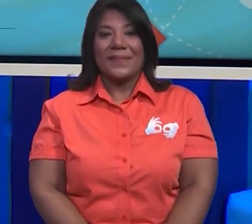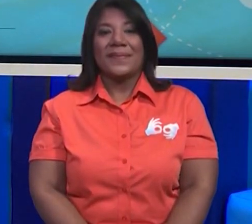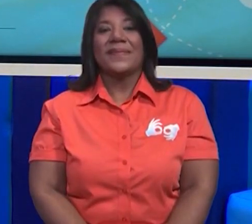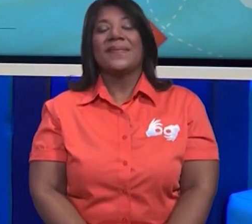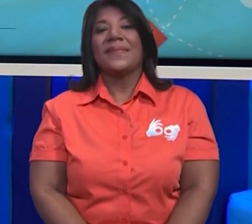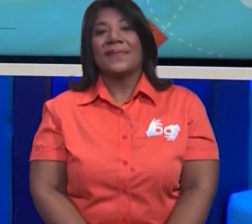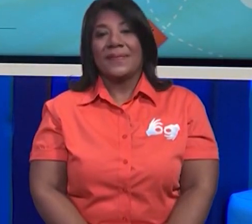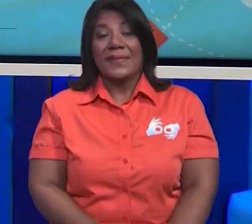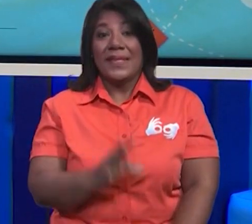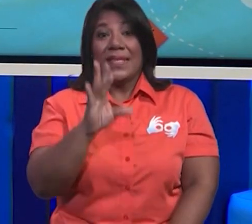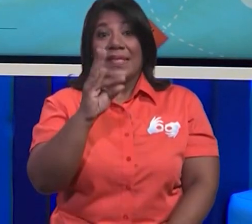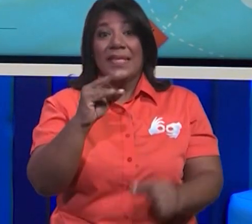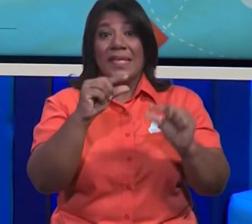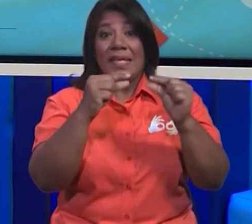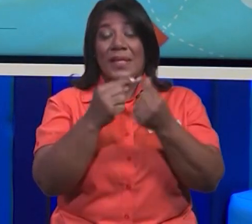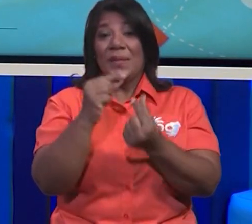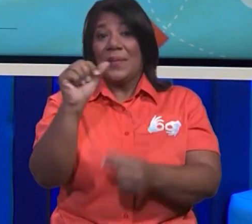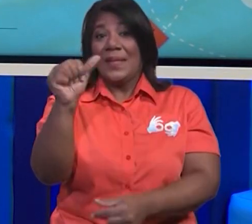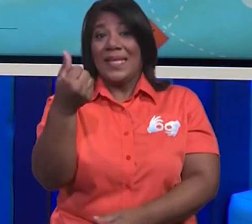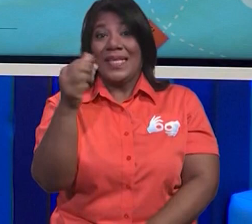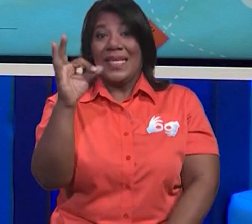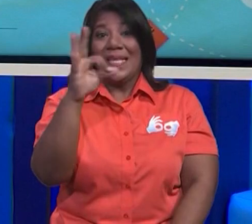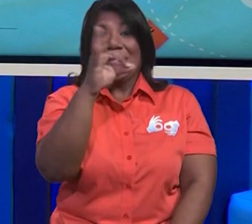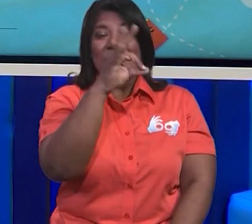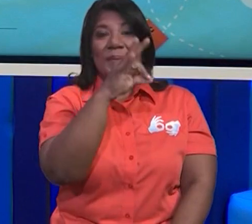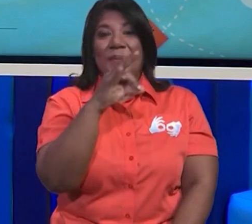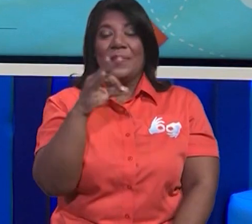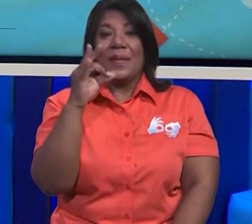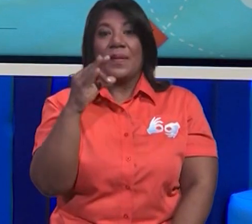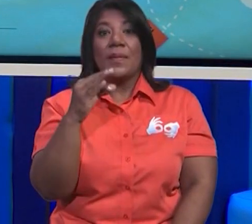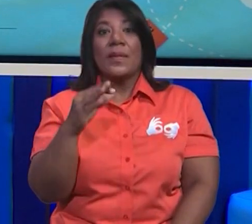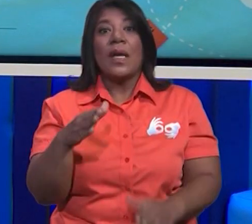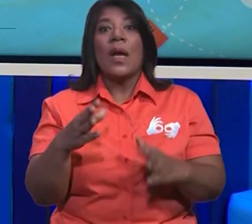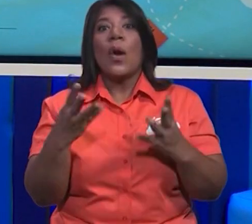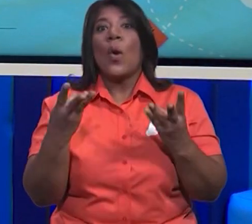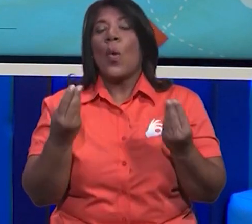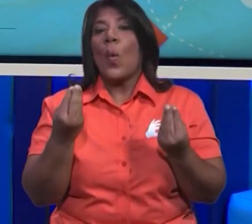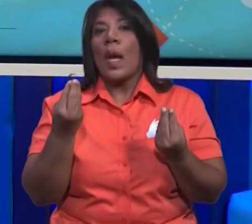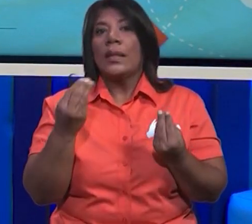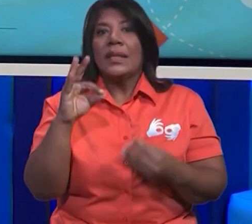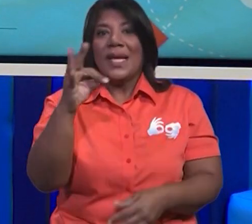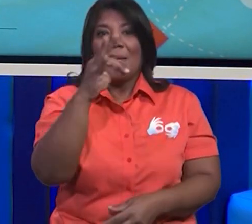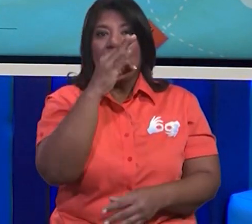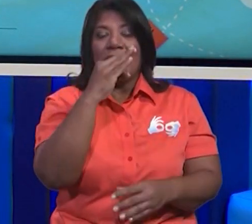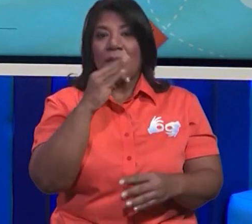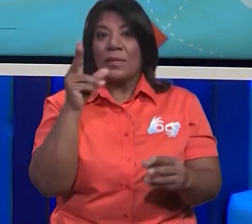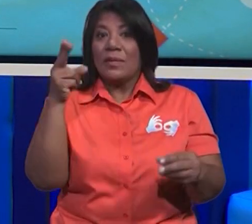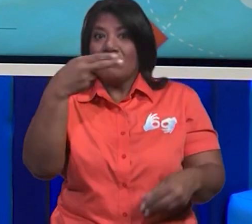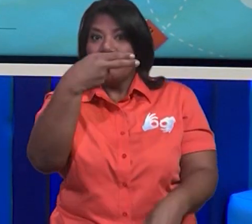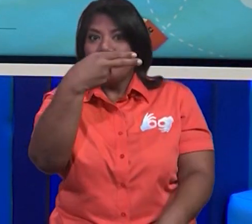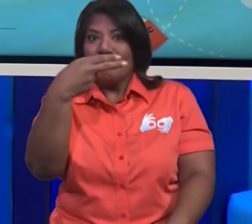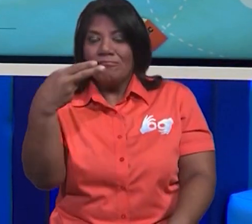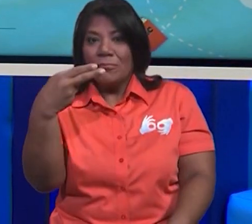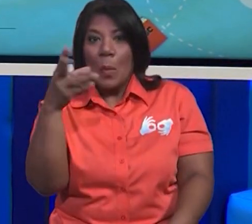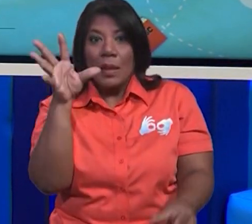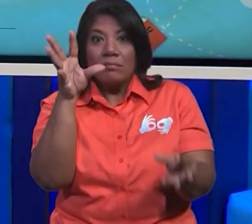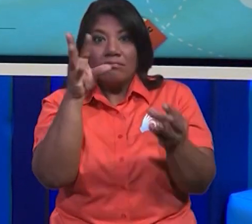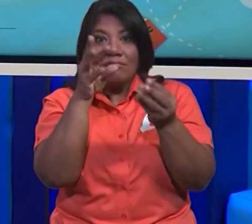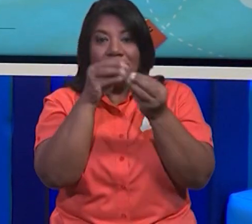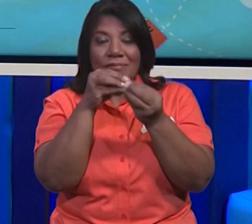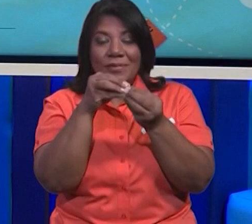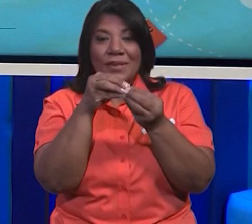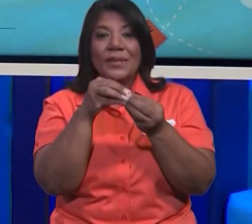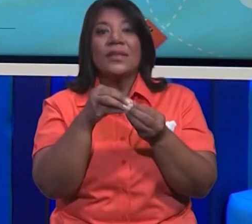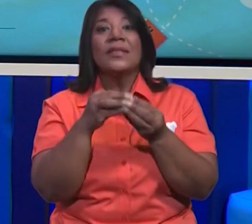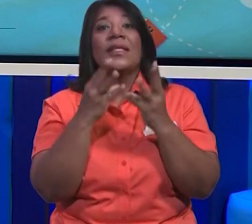Tenemos 7 grupos de 10 mariposas, pero ahora quiero saber cuántas mariposas tengo en total. Recuerda que hay que hacer para